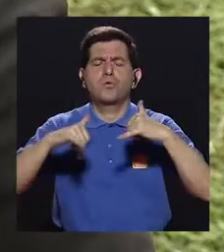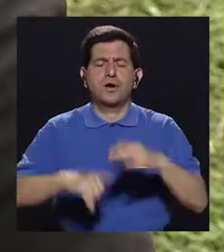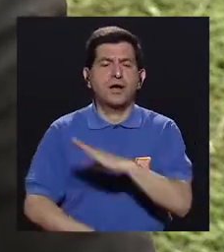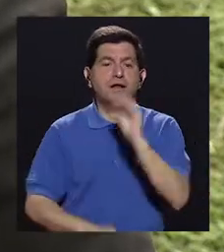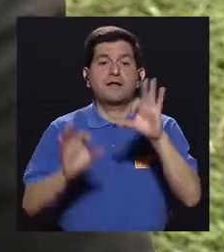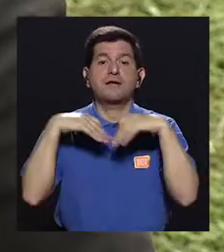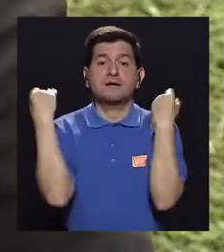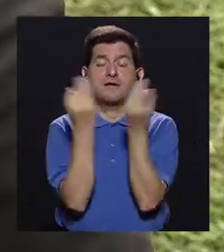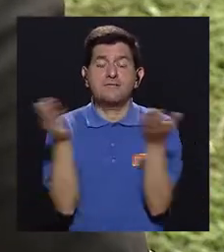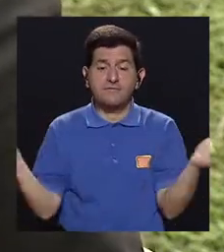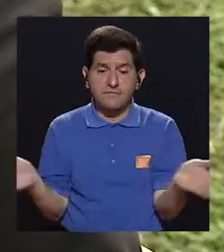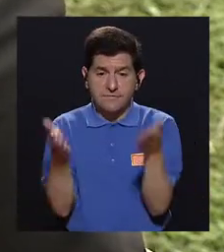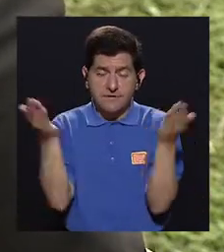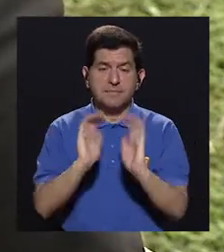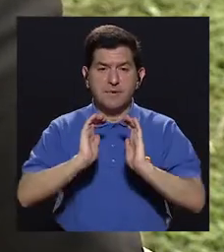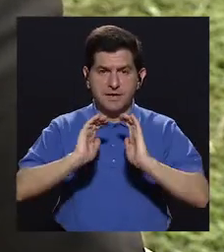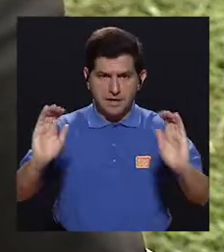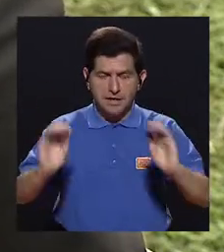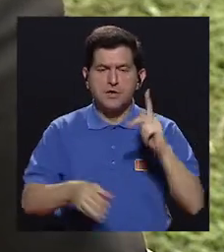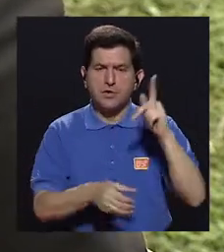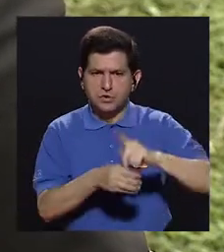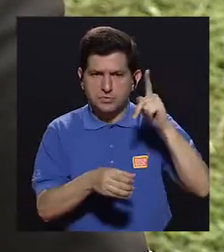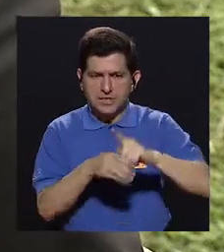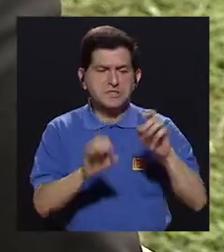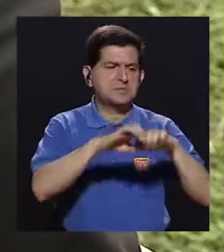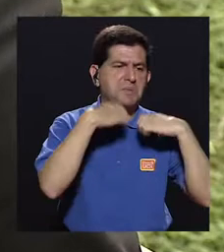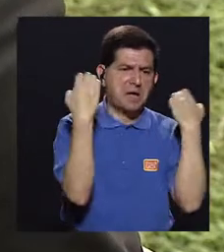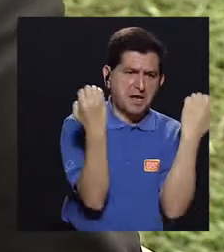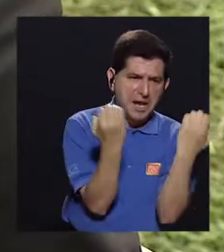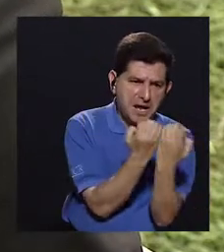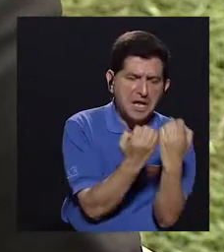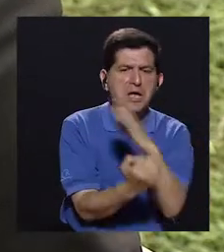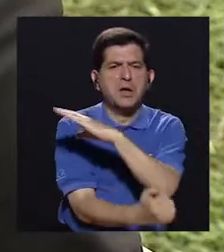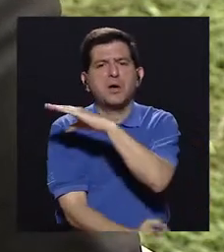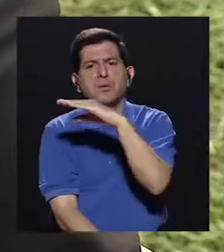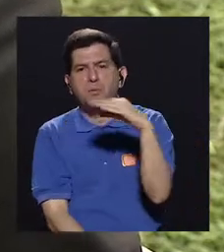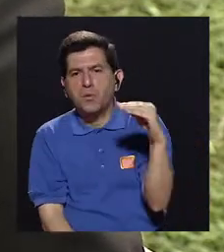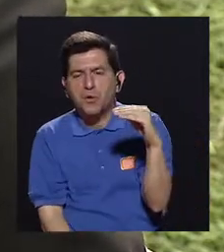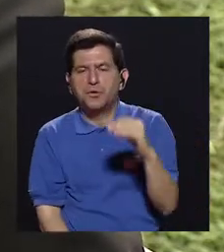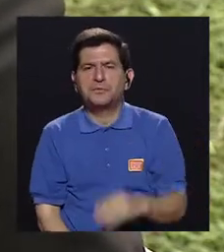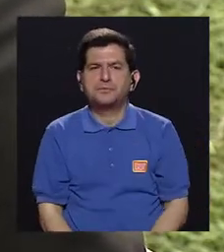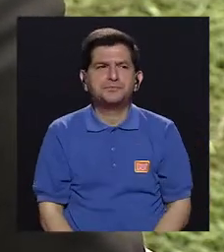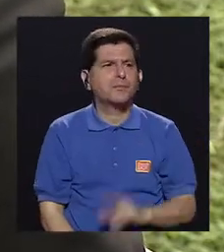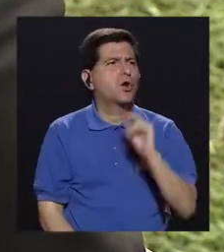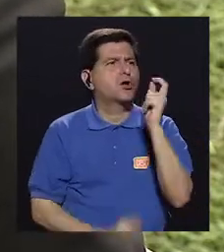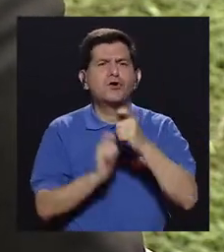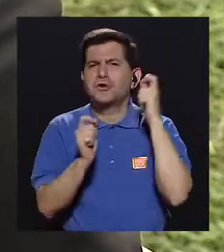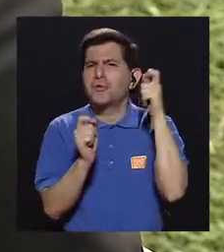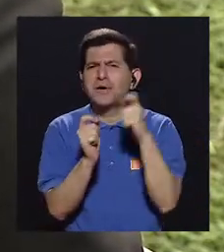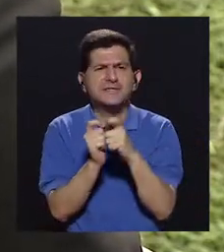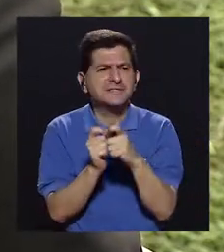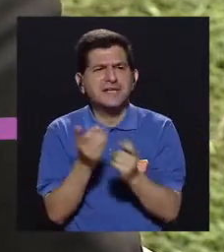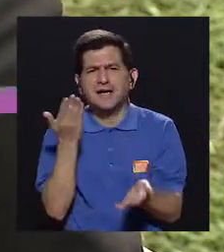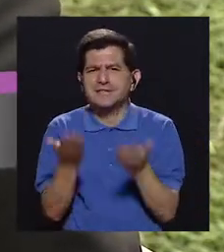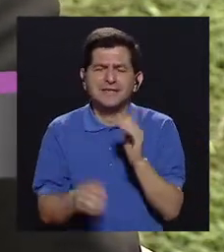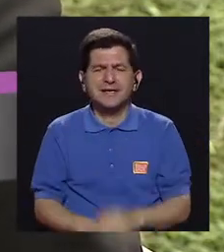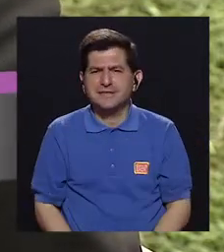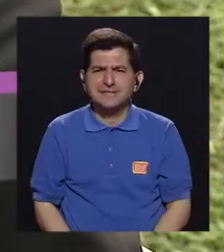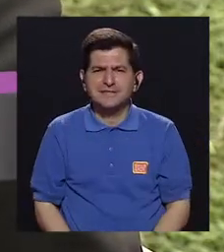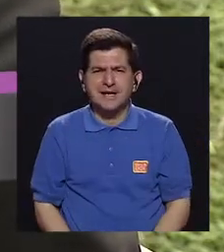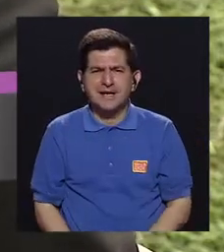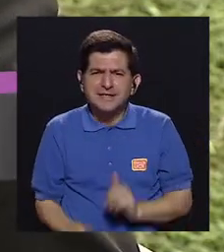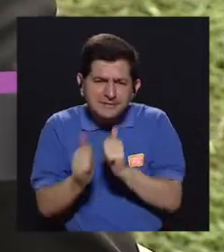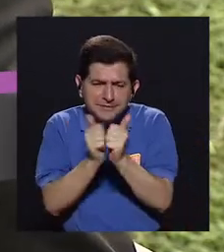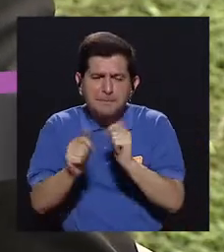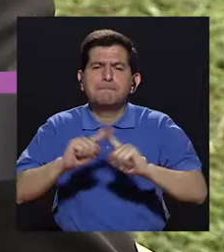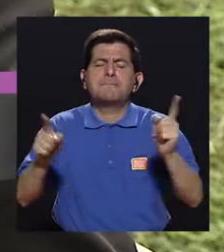familias que propicien que ese niño participe de algún equipo o de alguna, no exactamente como disciplina, pero sí que